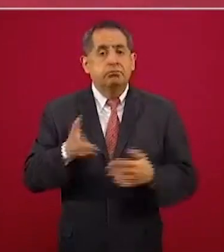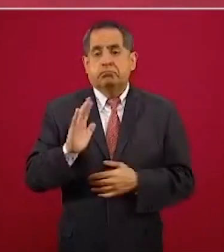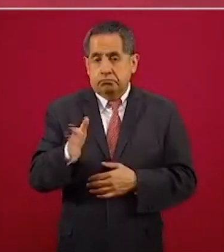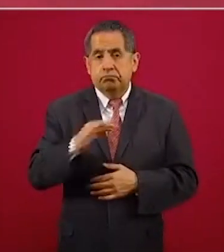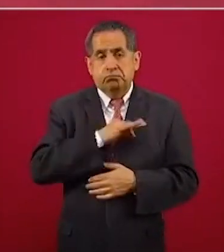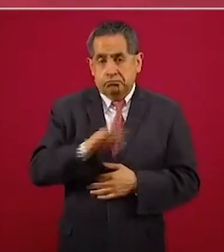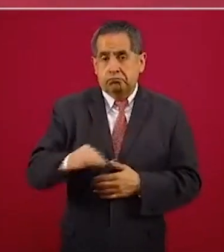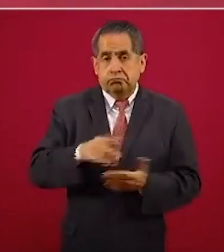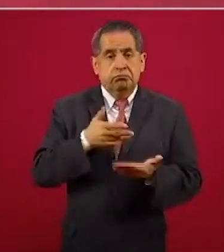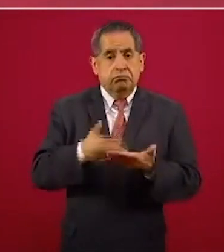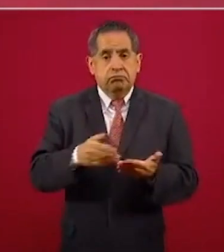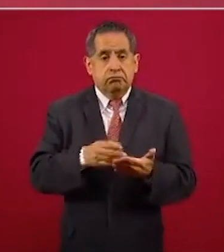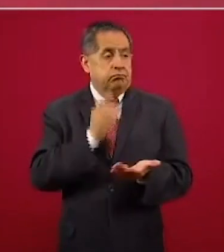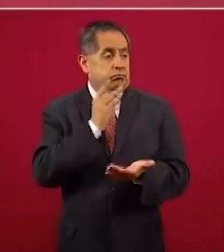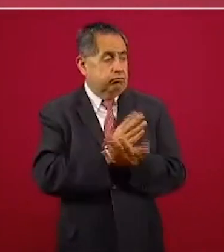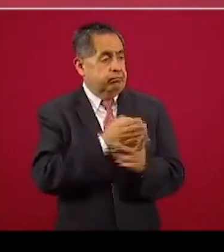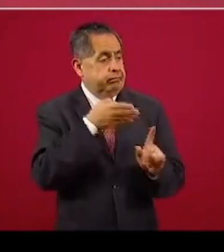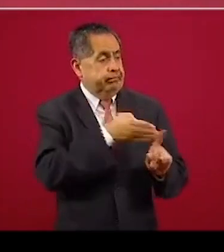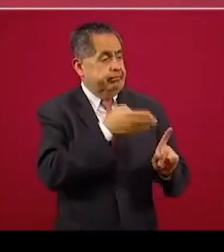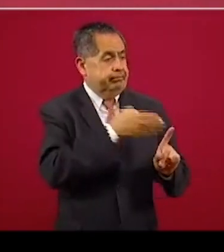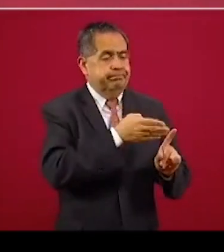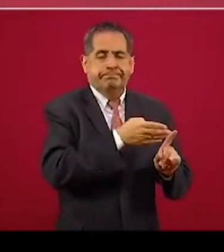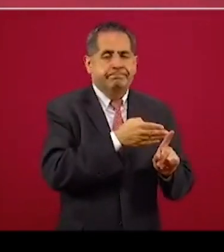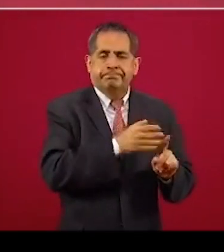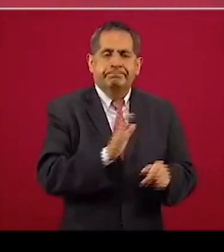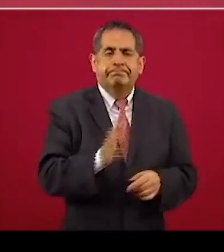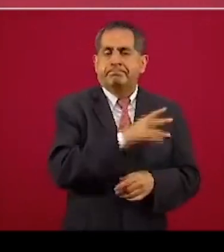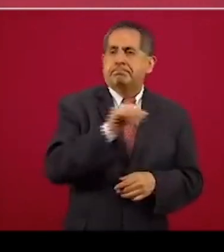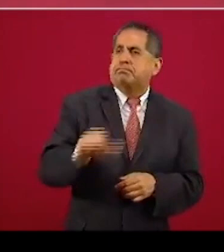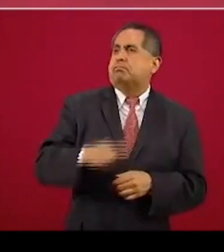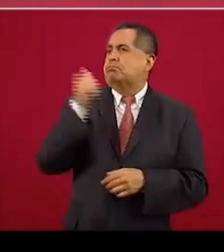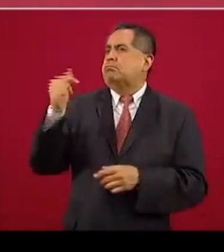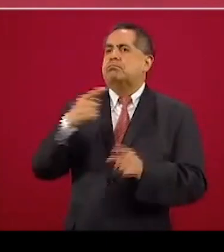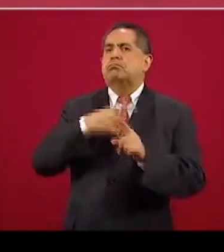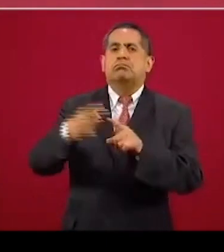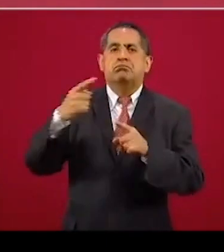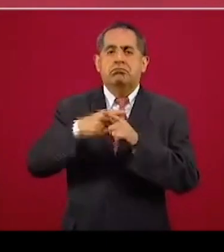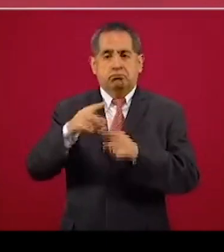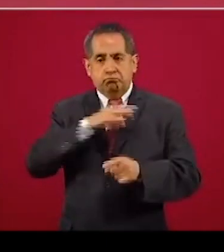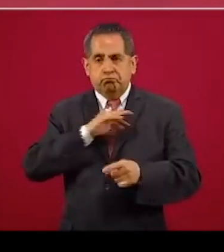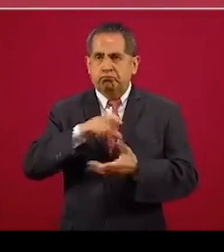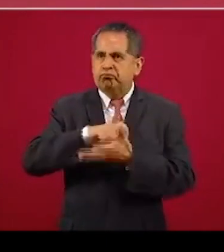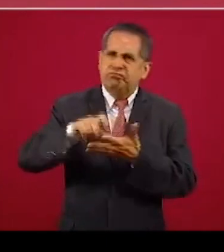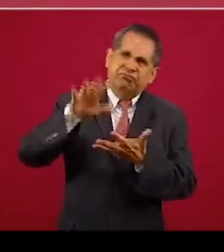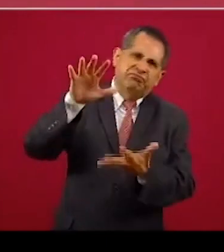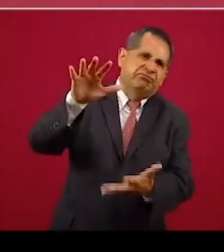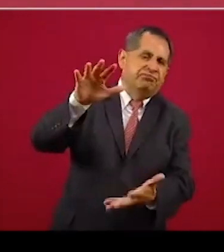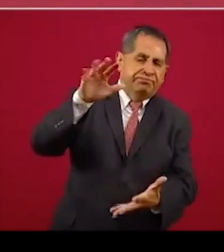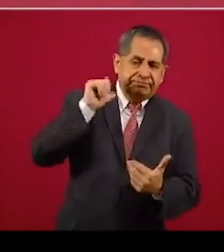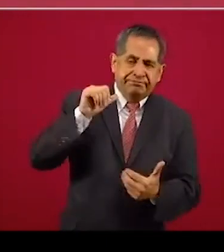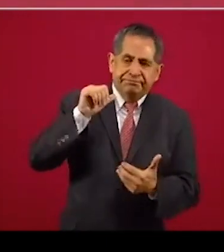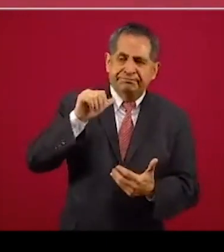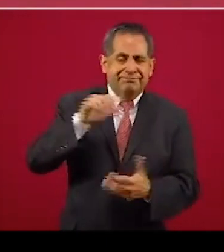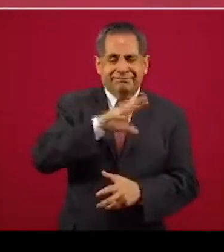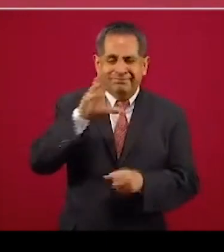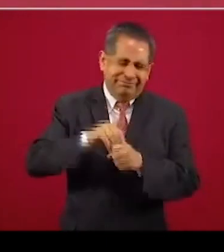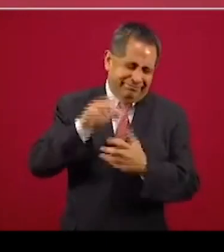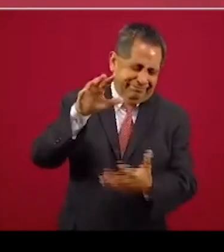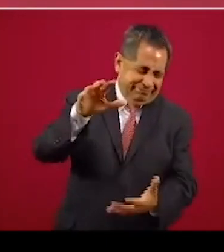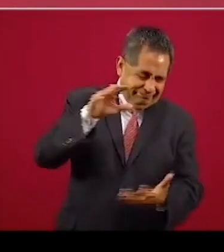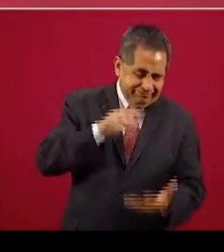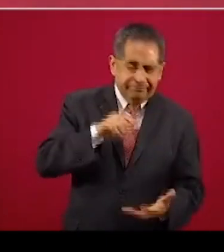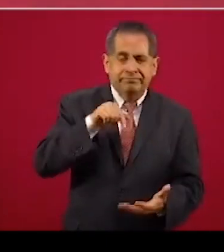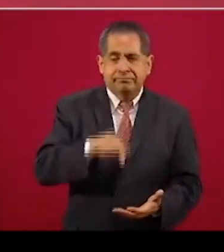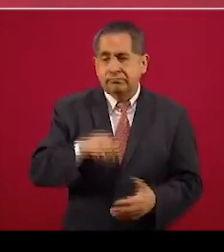hacer compras consolidadas de todos los medicamentos en donde se